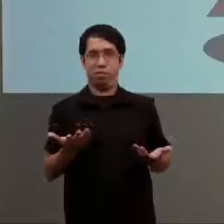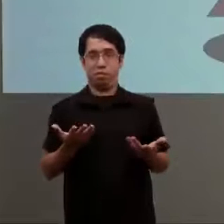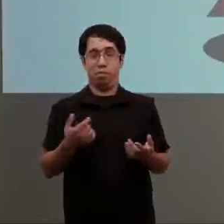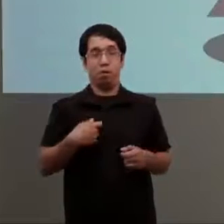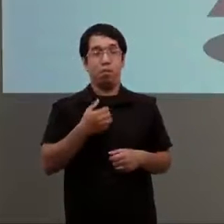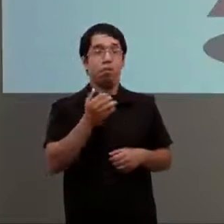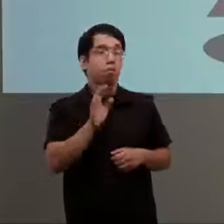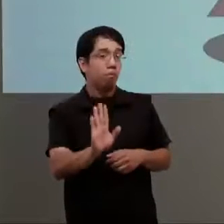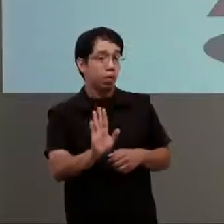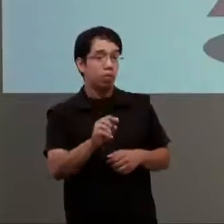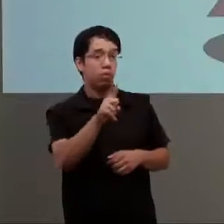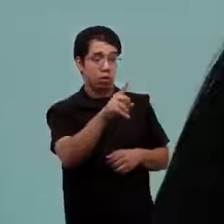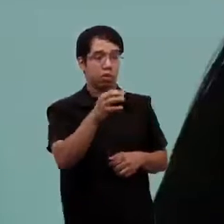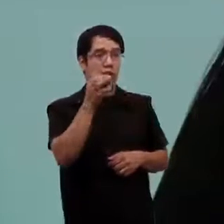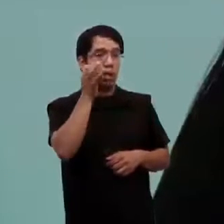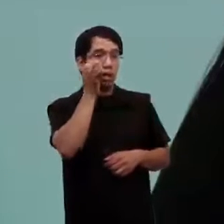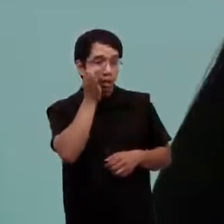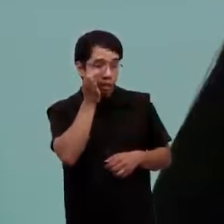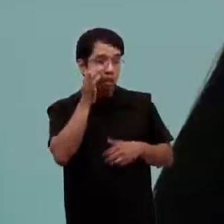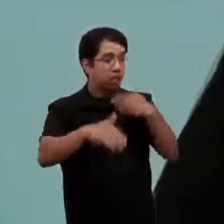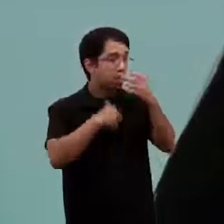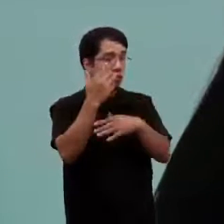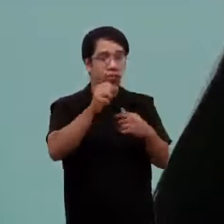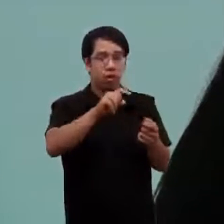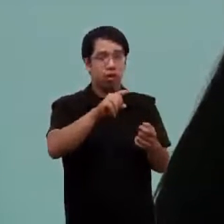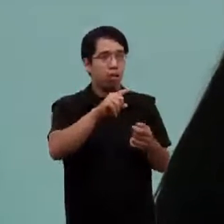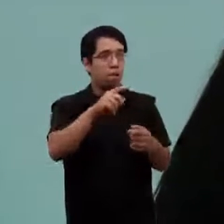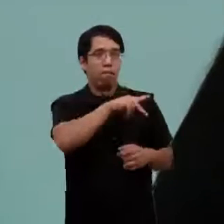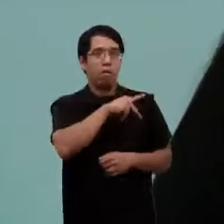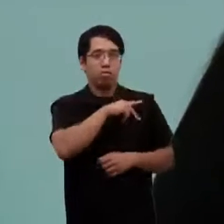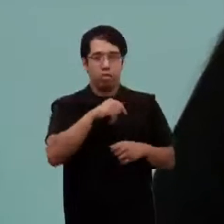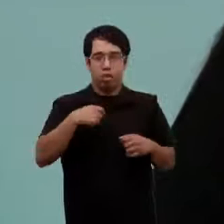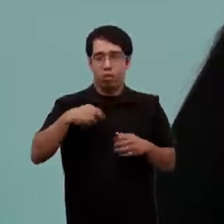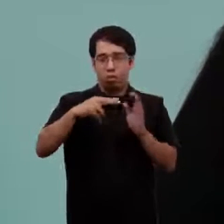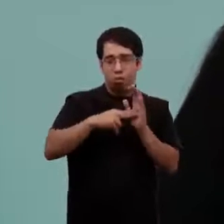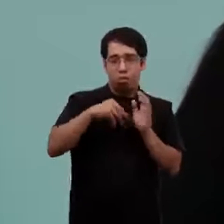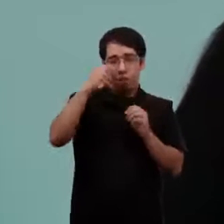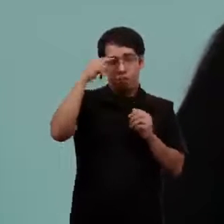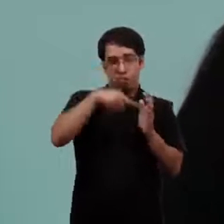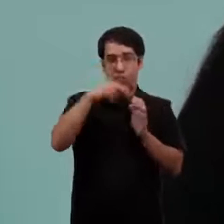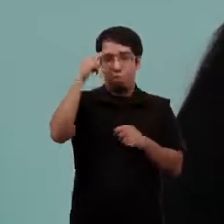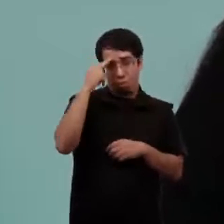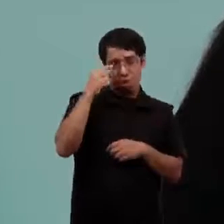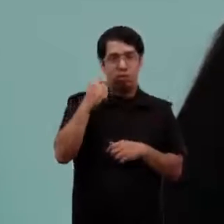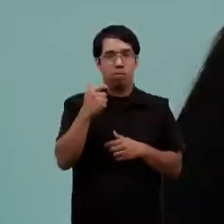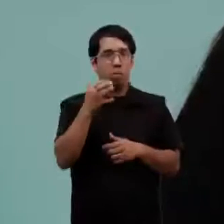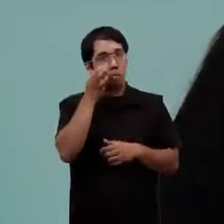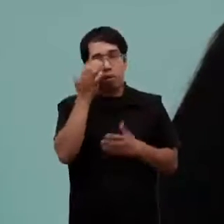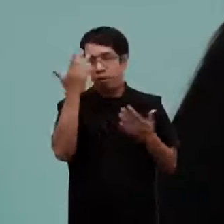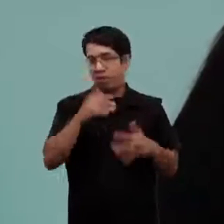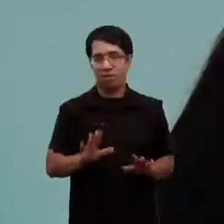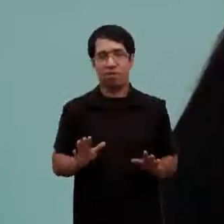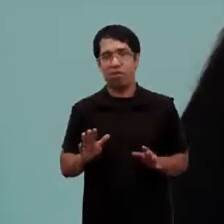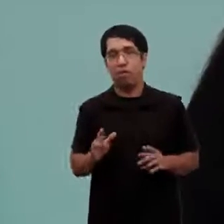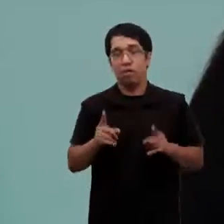no garantiza el cambio de las prácticas. decir, también necesitamos cambios